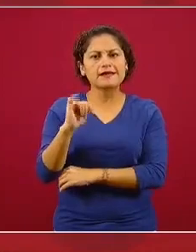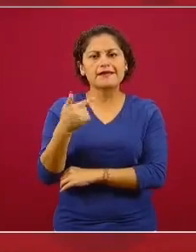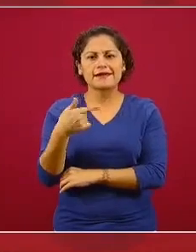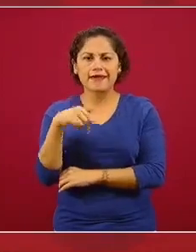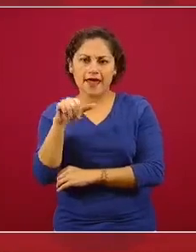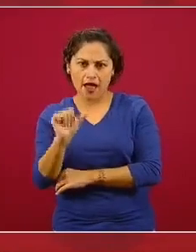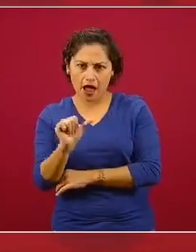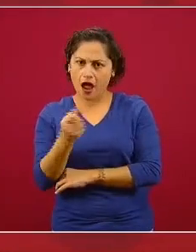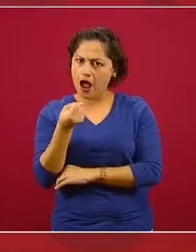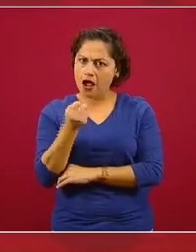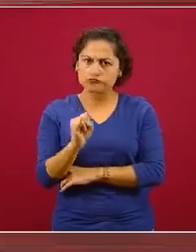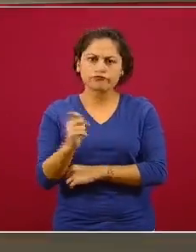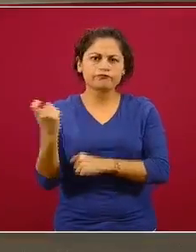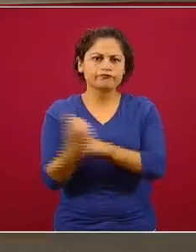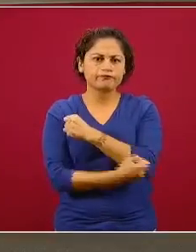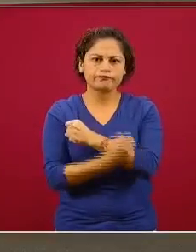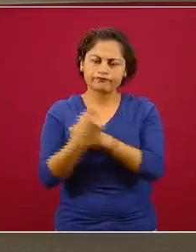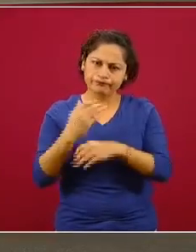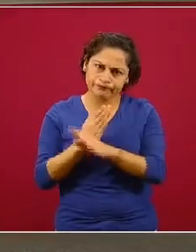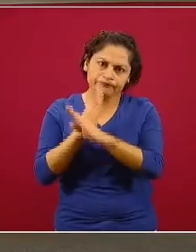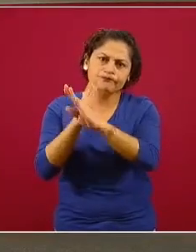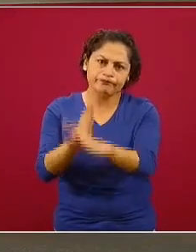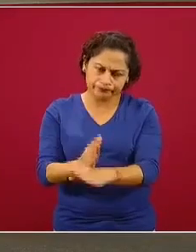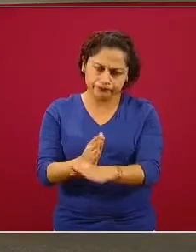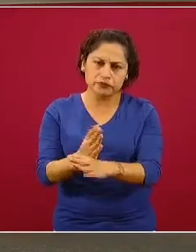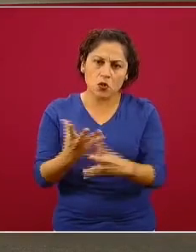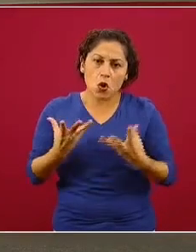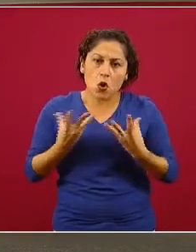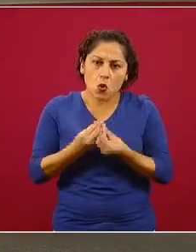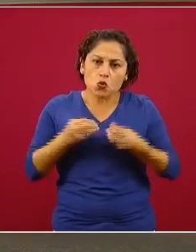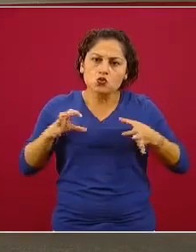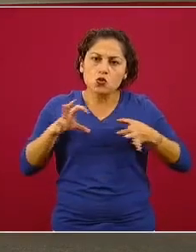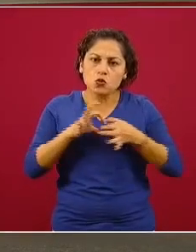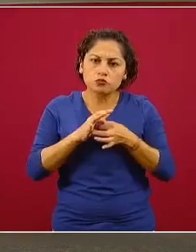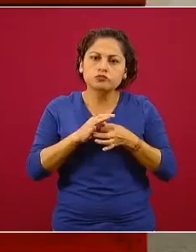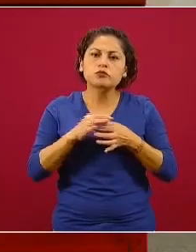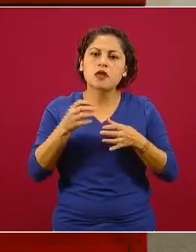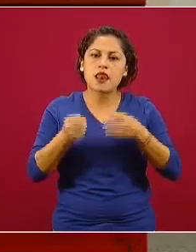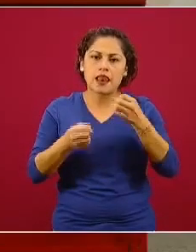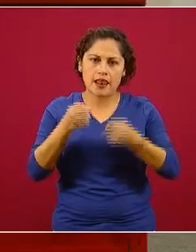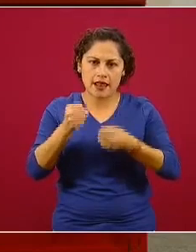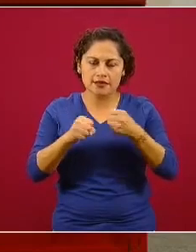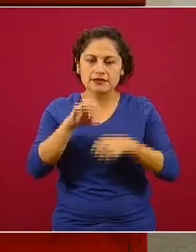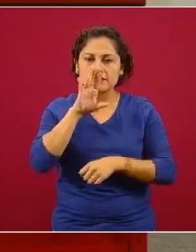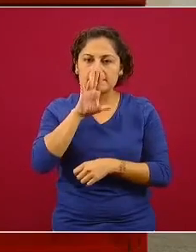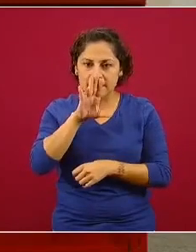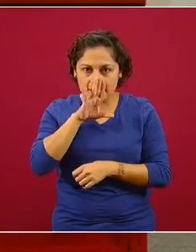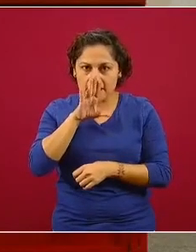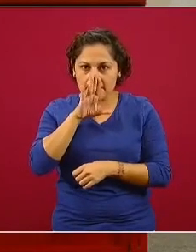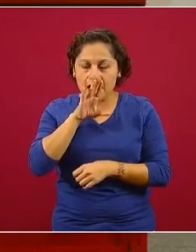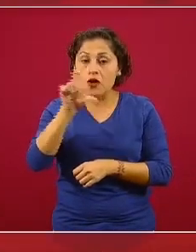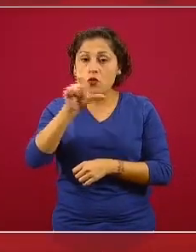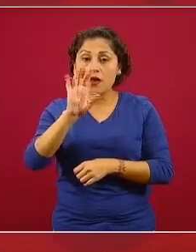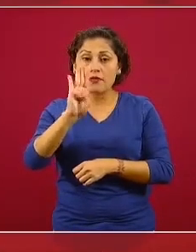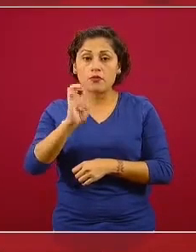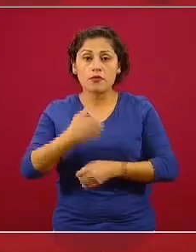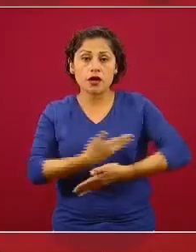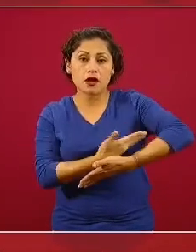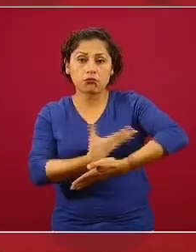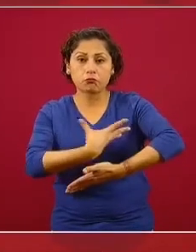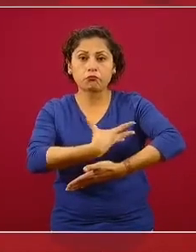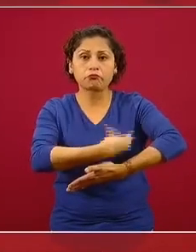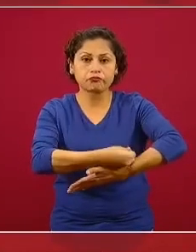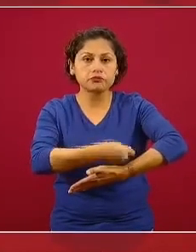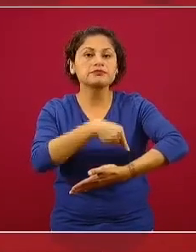de anticuerpos que llega a la leche materna y se le transfiere a los lactantes. Pero no se